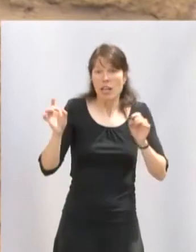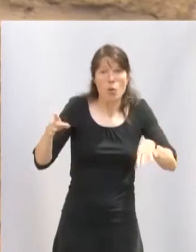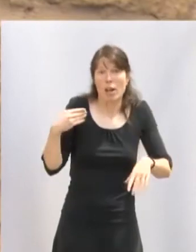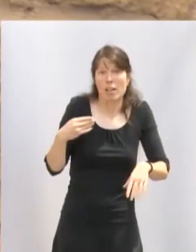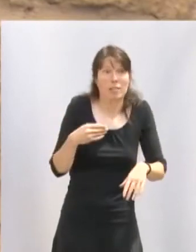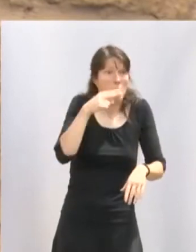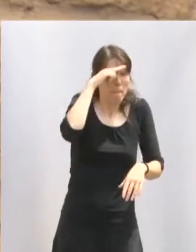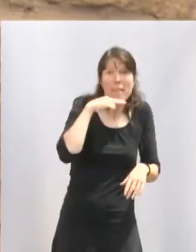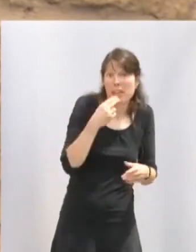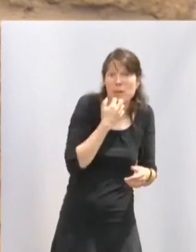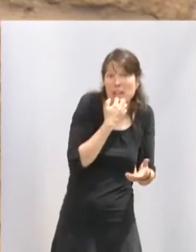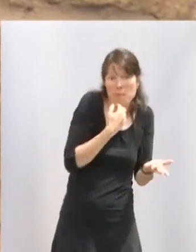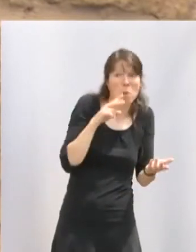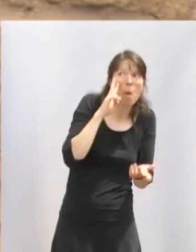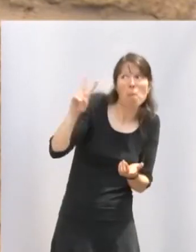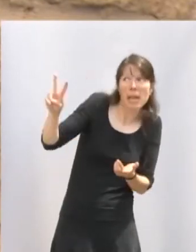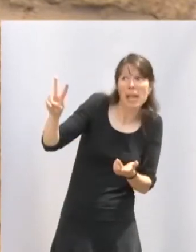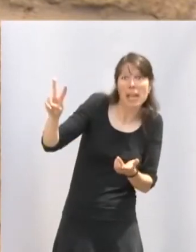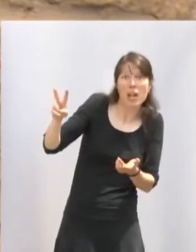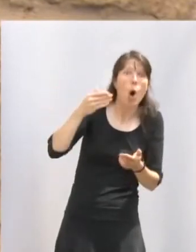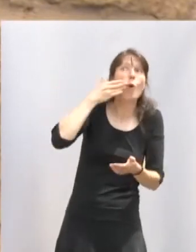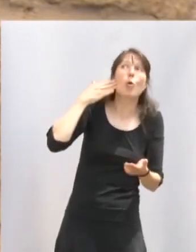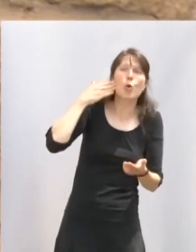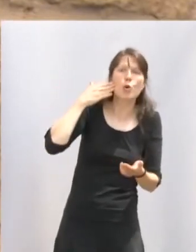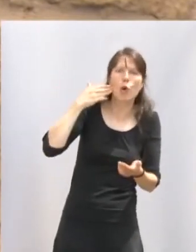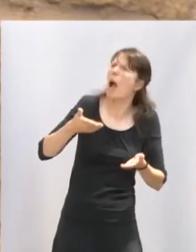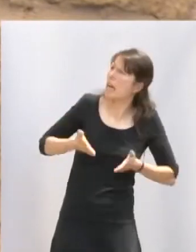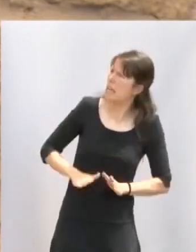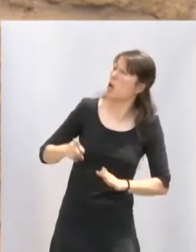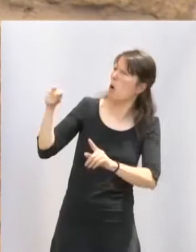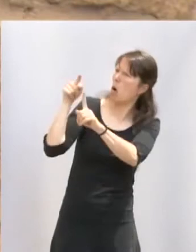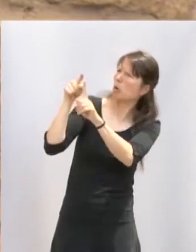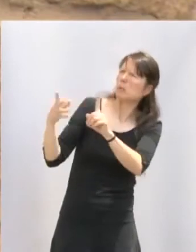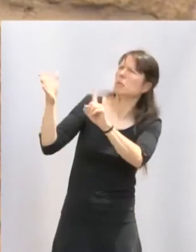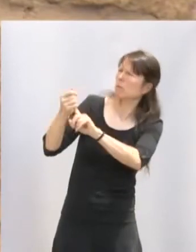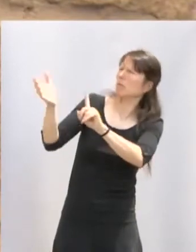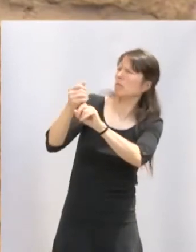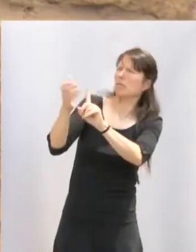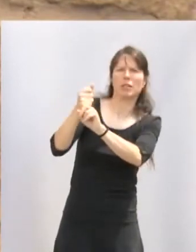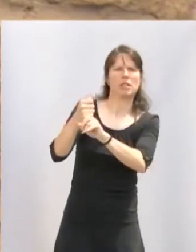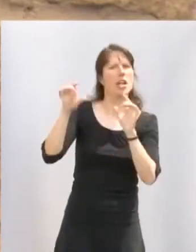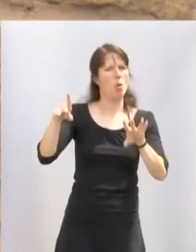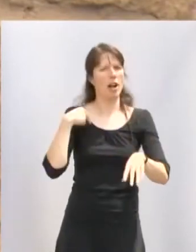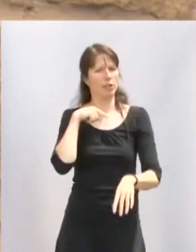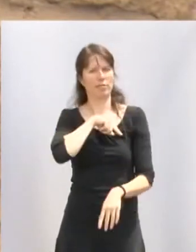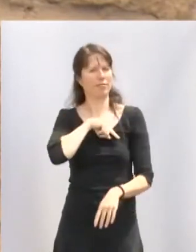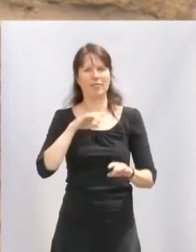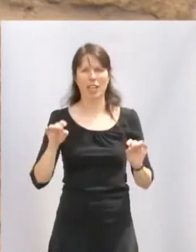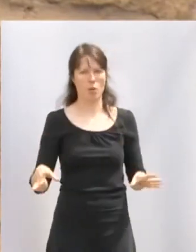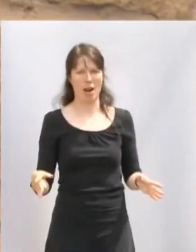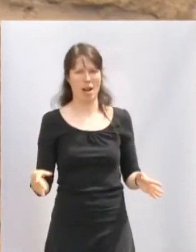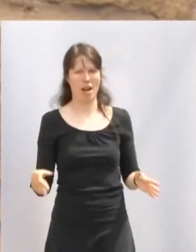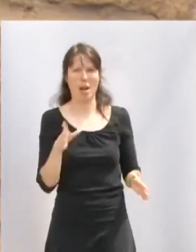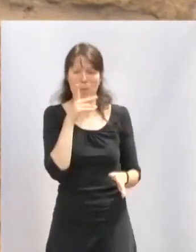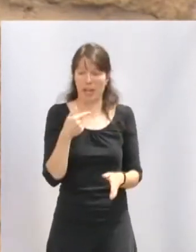observa orgulloso cómo un hijo logra las metas que se había propuesto en la vida. Porque ser